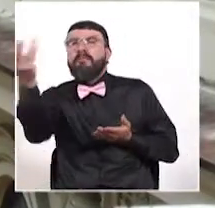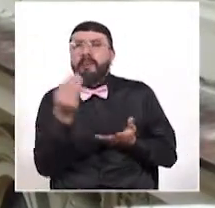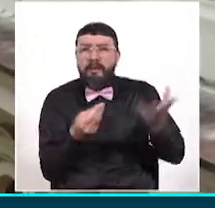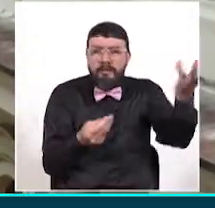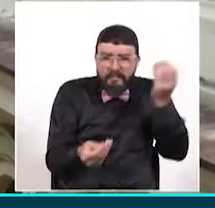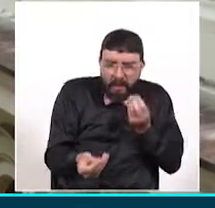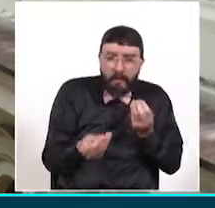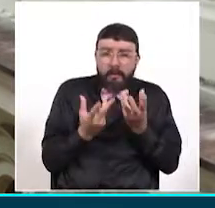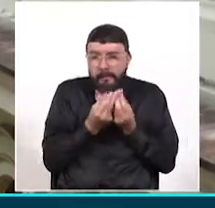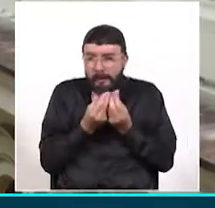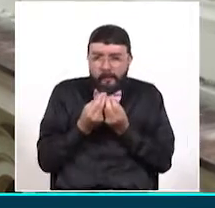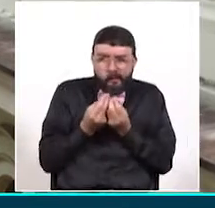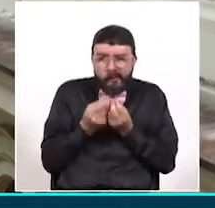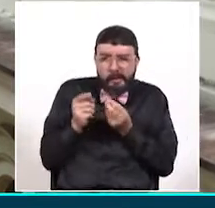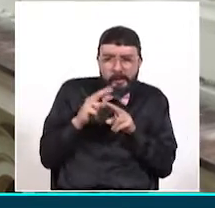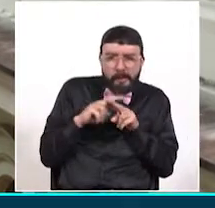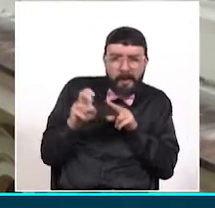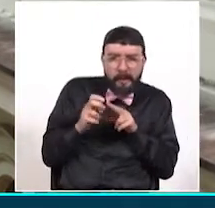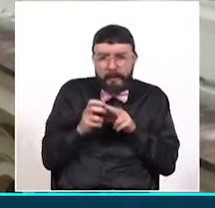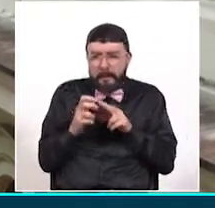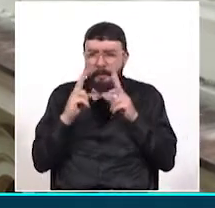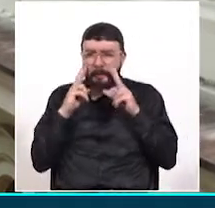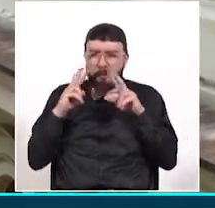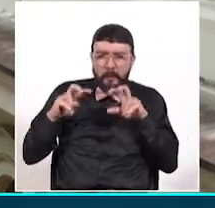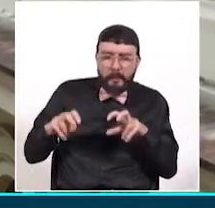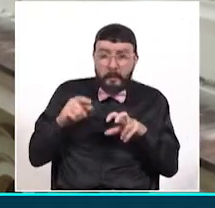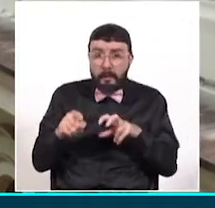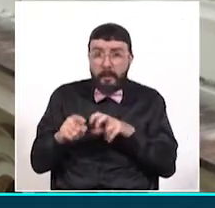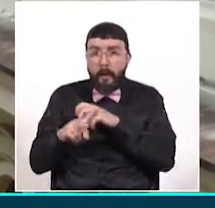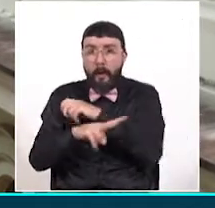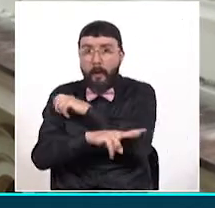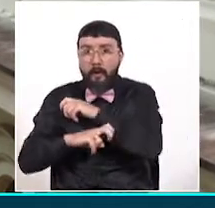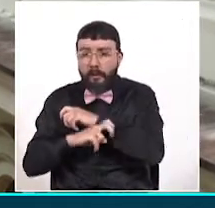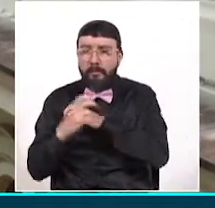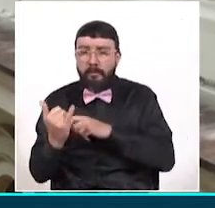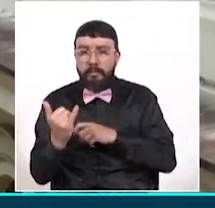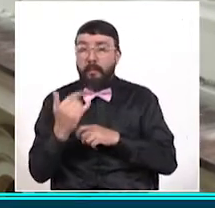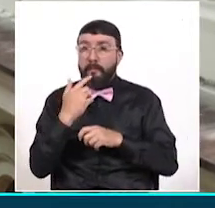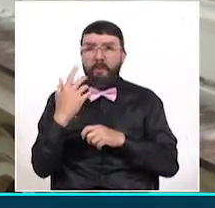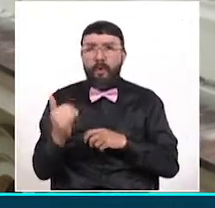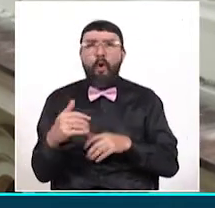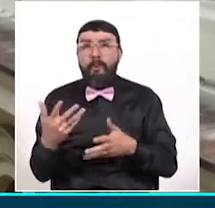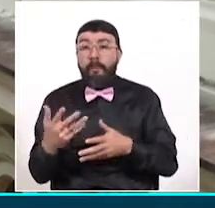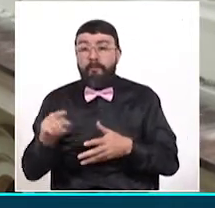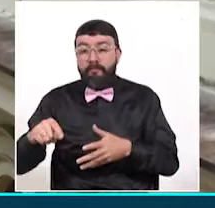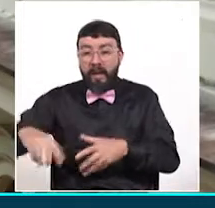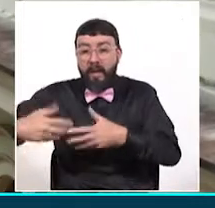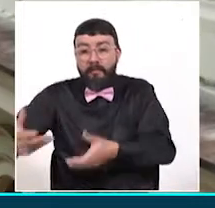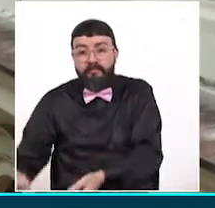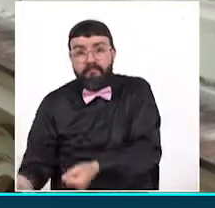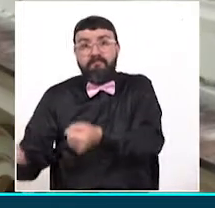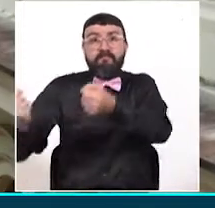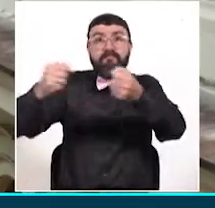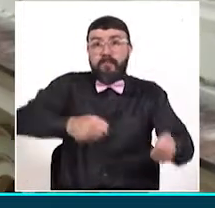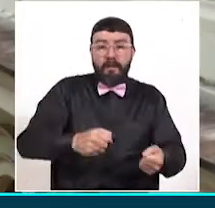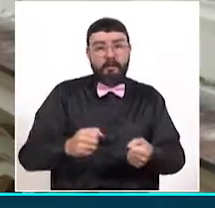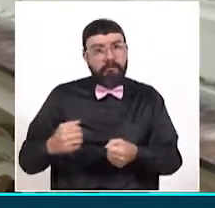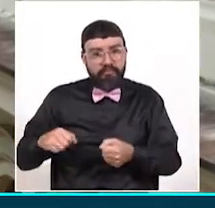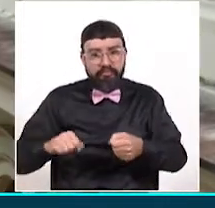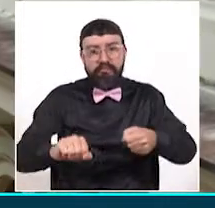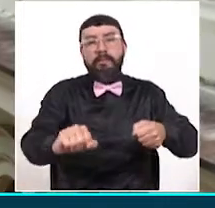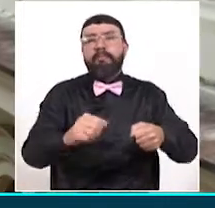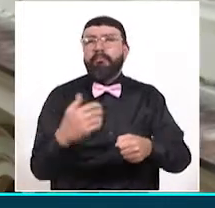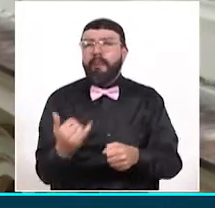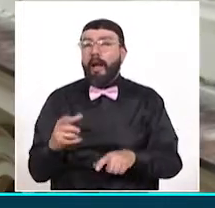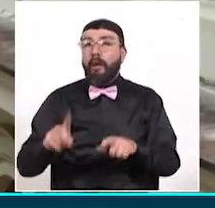país que llegan a Manizales a cometer este tipo de hurtos. La modalidad de alado es la más utilizada por los delincuentes para hurtar